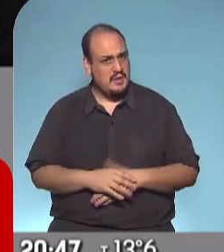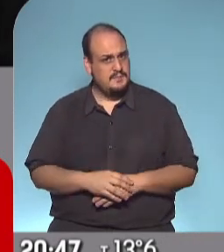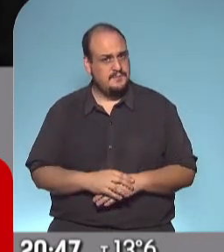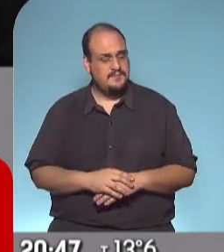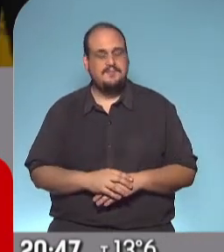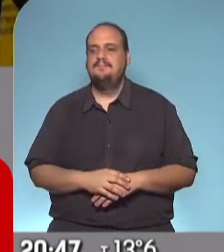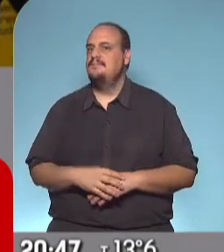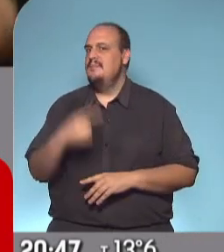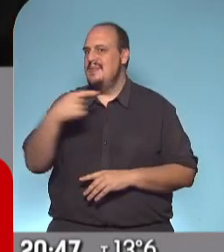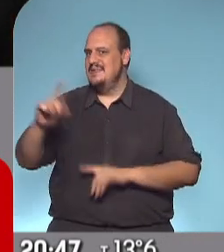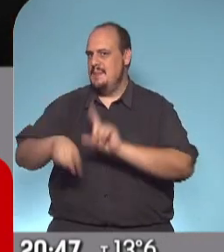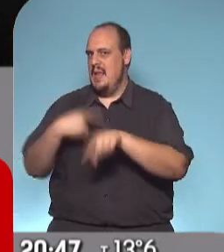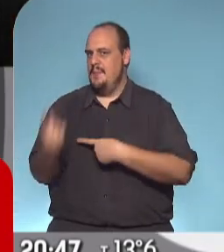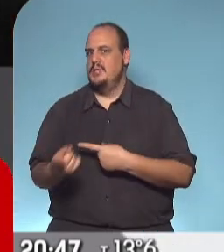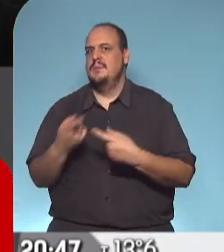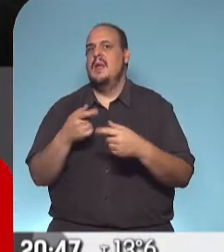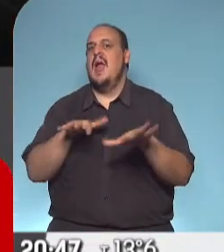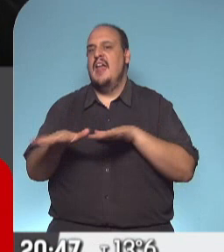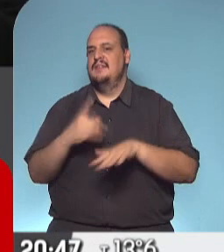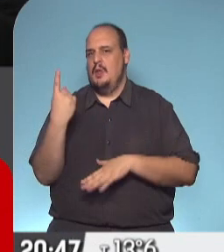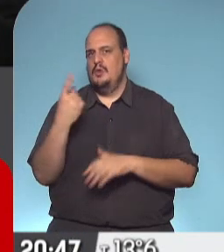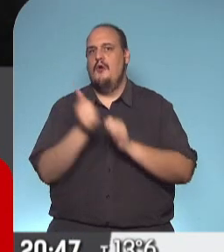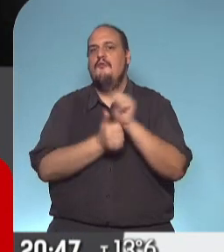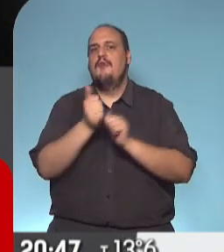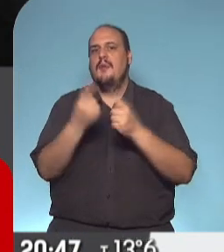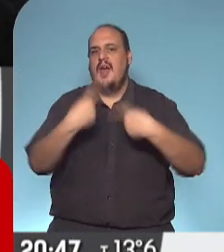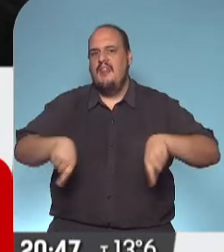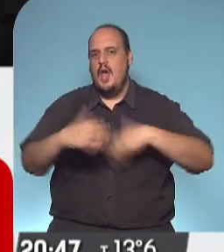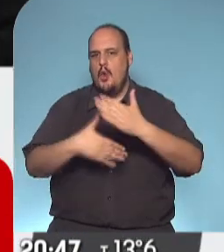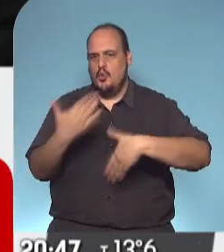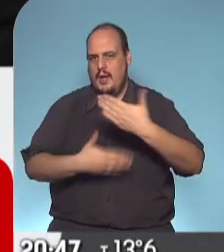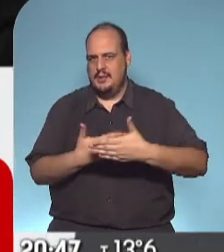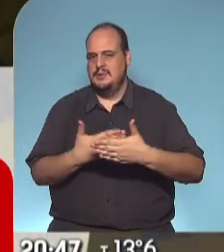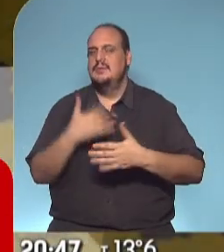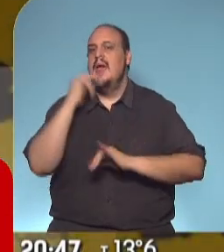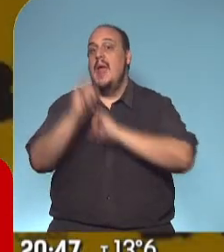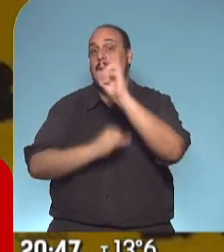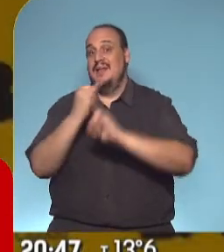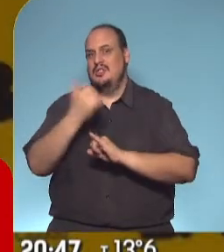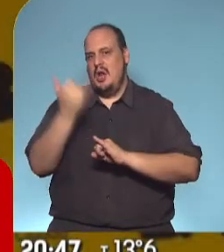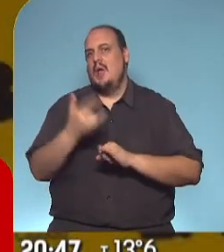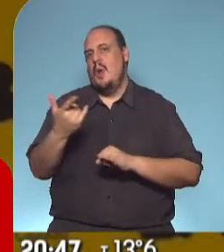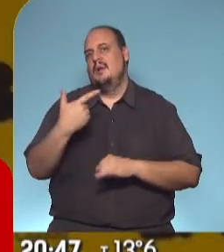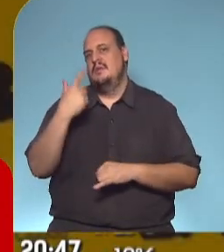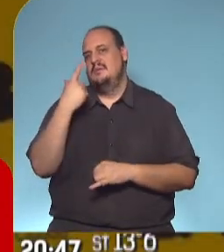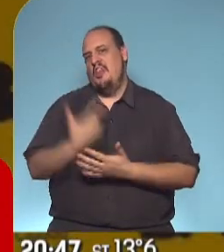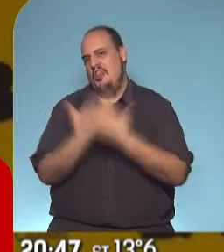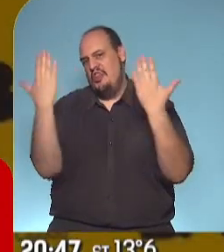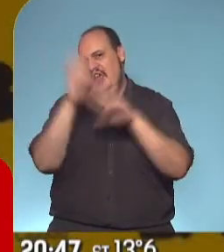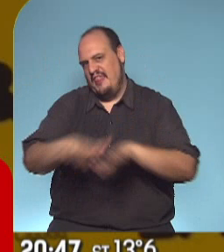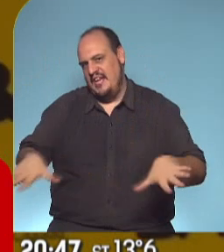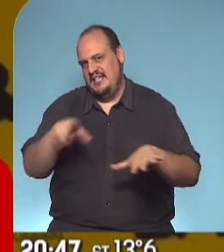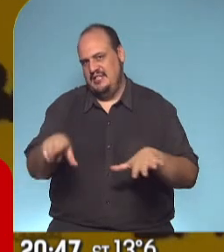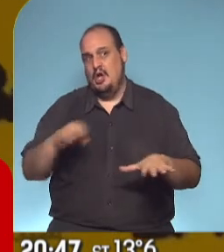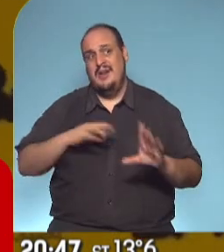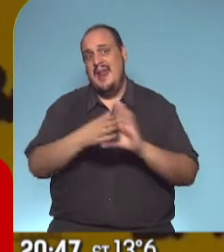Mirá, en la próxima semana está contemplada una actividad, que son las fábricas de juguetes, y tiene una explicación, que es que viene el Día del Niño, que es posiblemente el día que más venden